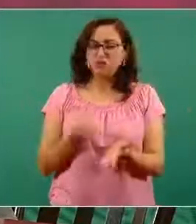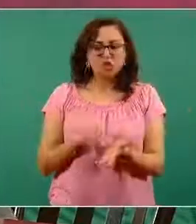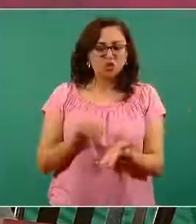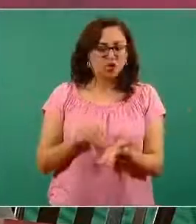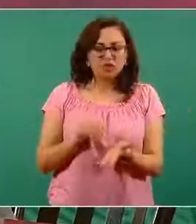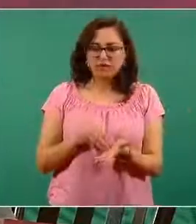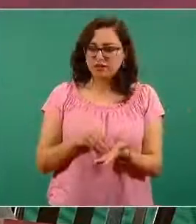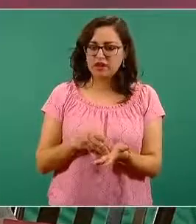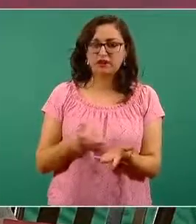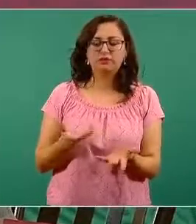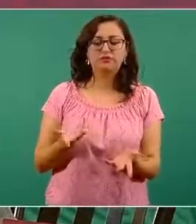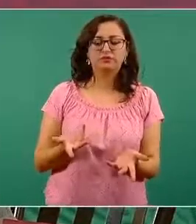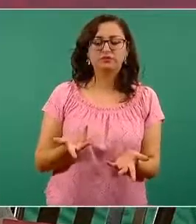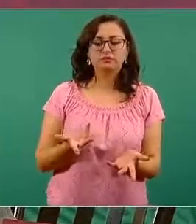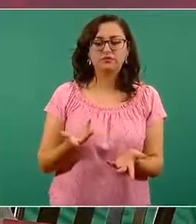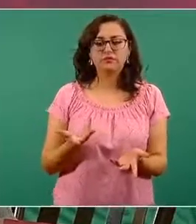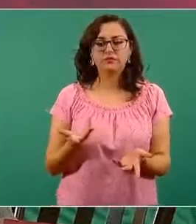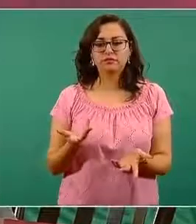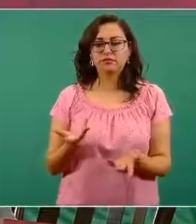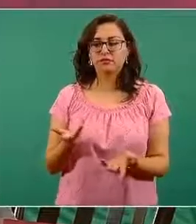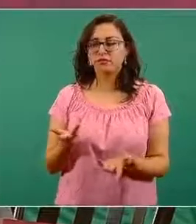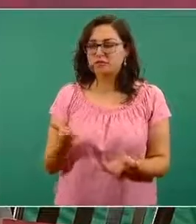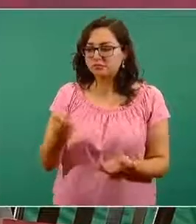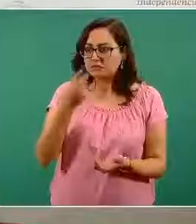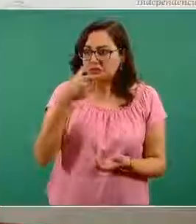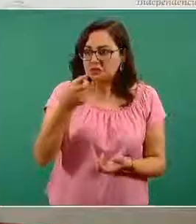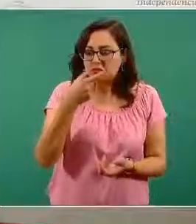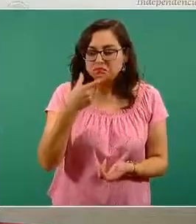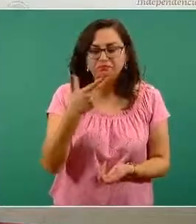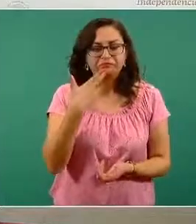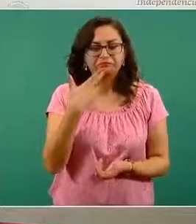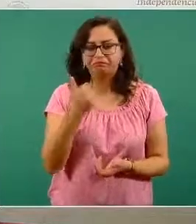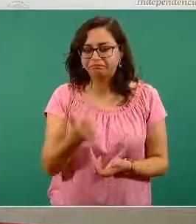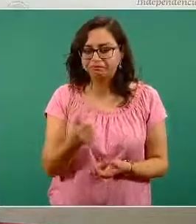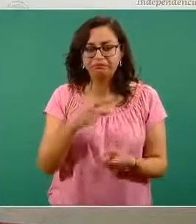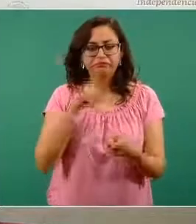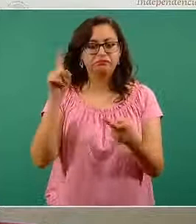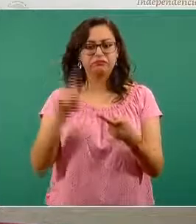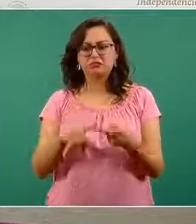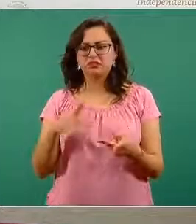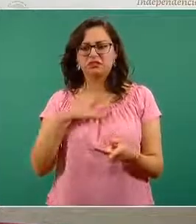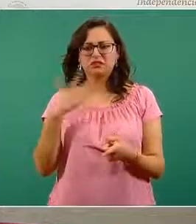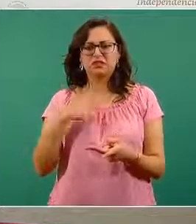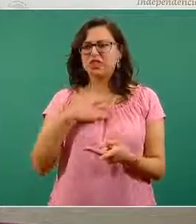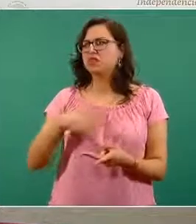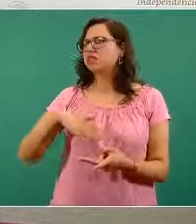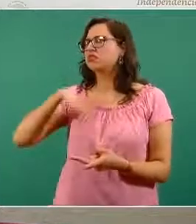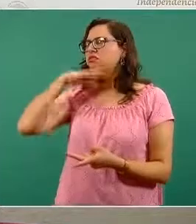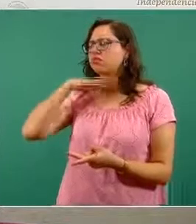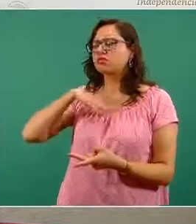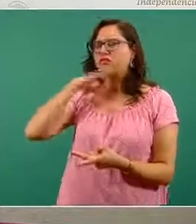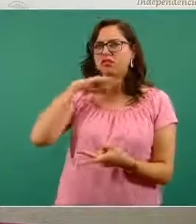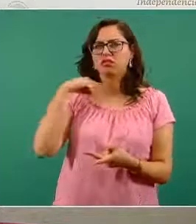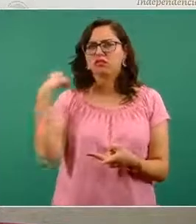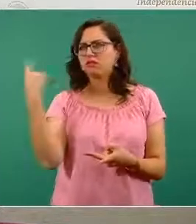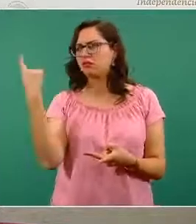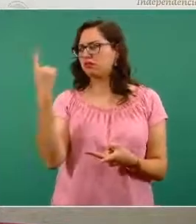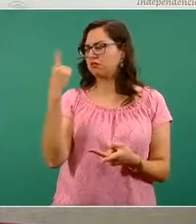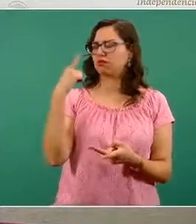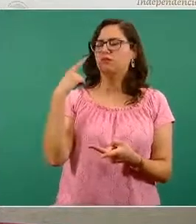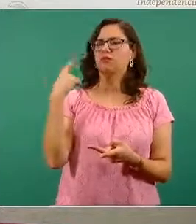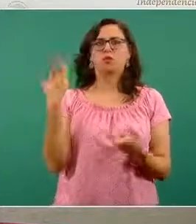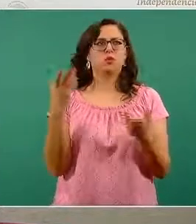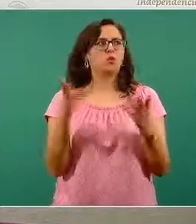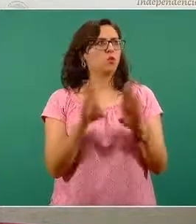como tratamiento ambulatorio en casa, la desorientación es un signo de